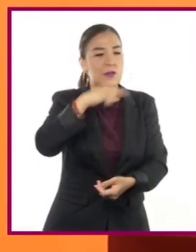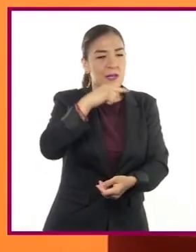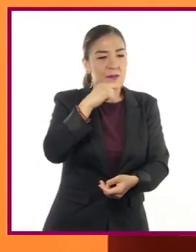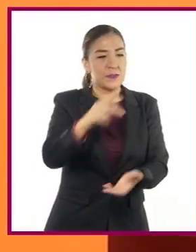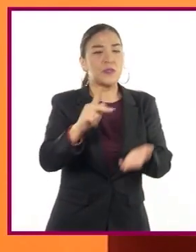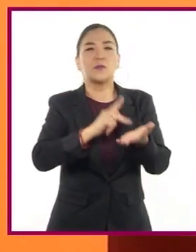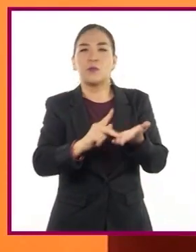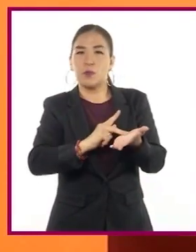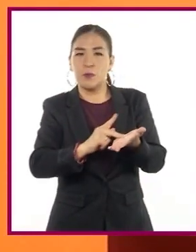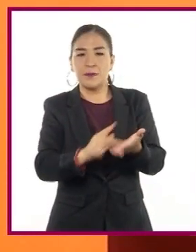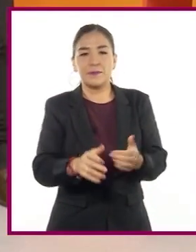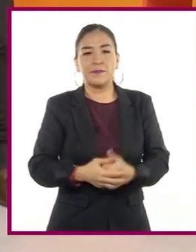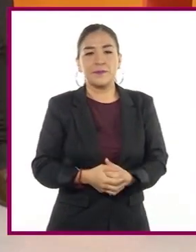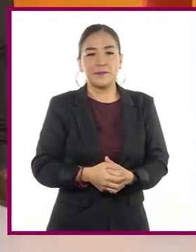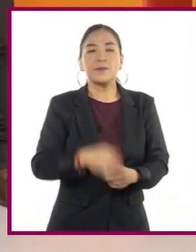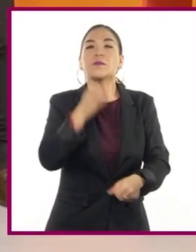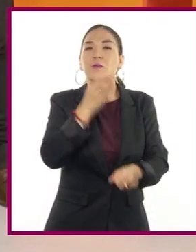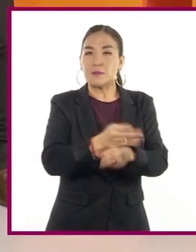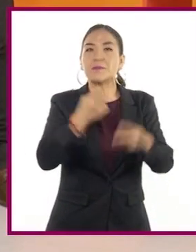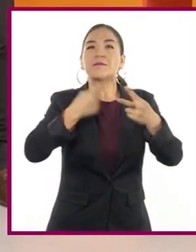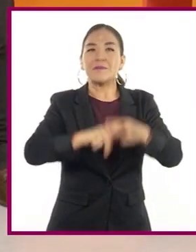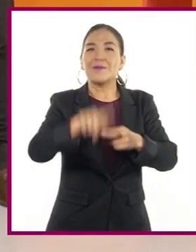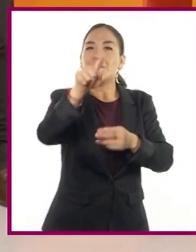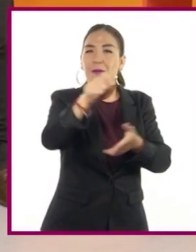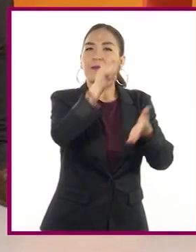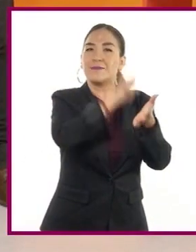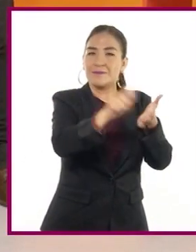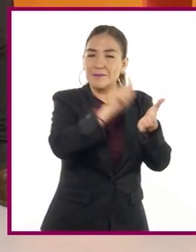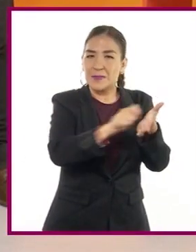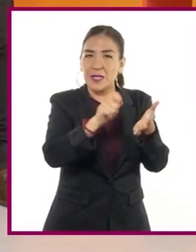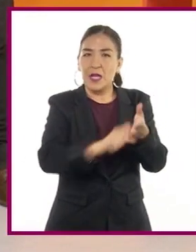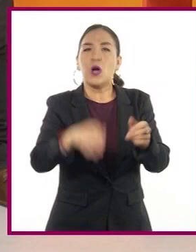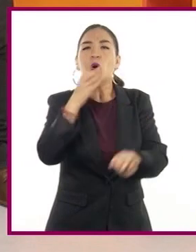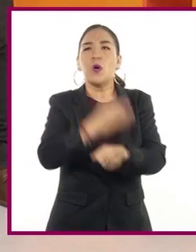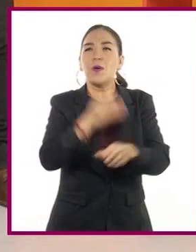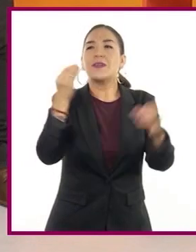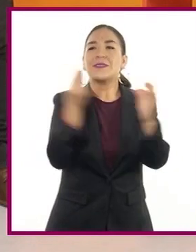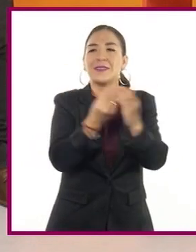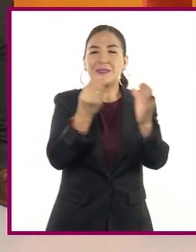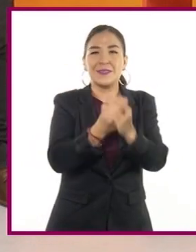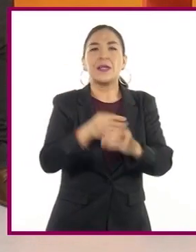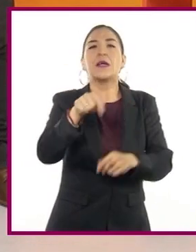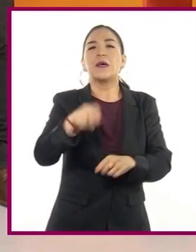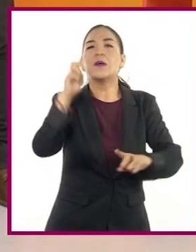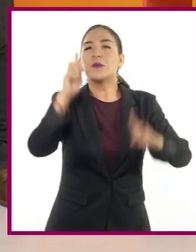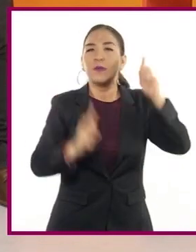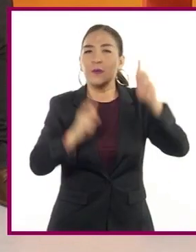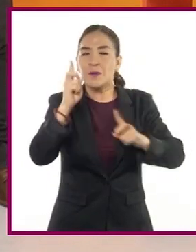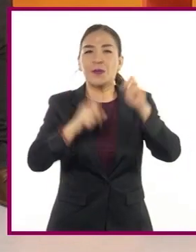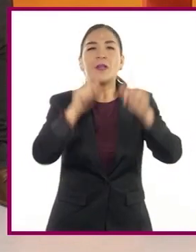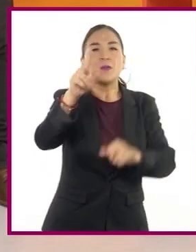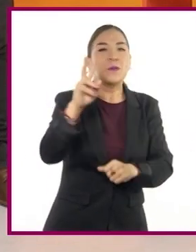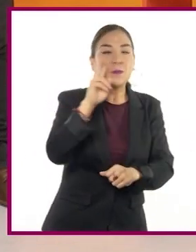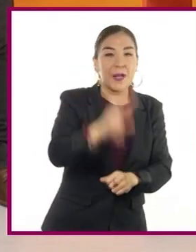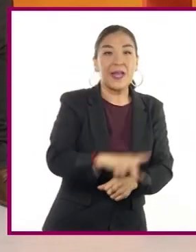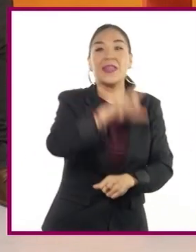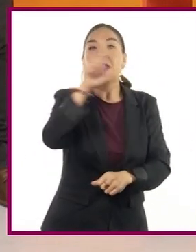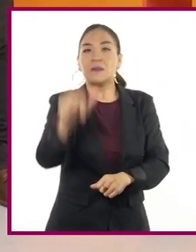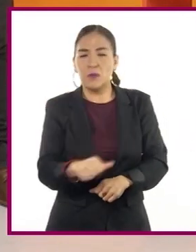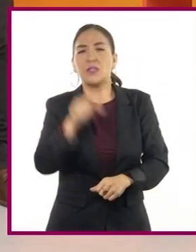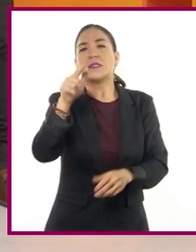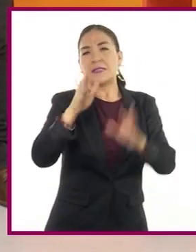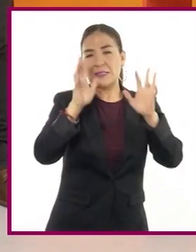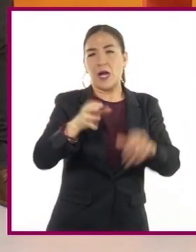o bolígrafo. Comiencen a tomar apuntes. Registren a lo largo de la sesión todas sus dudas y hallazgos. Luego, habrá